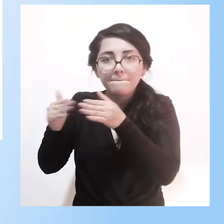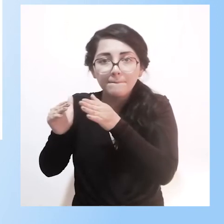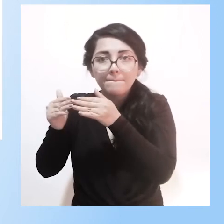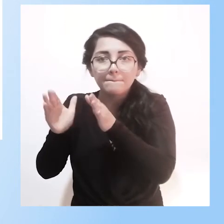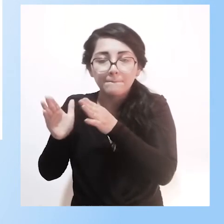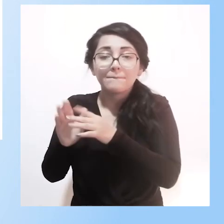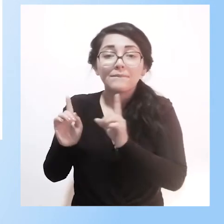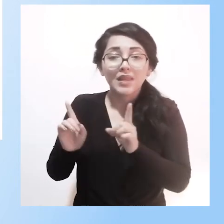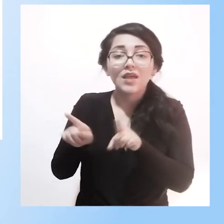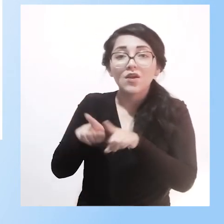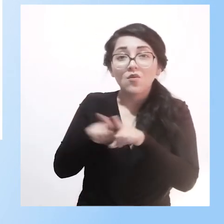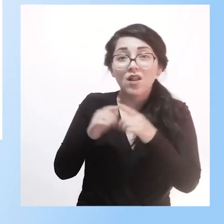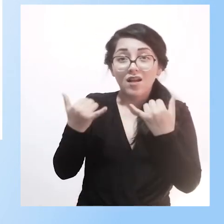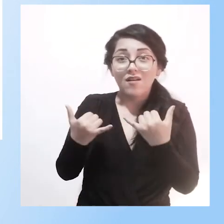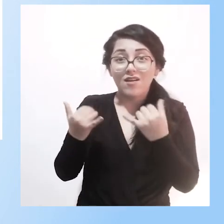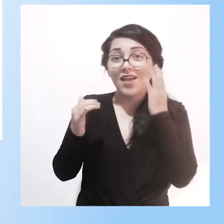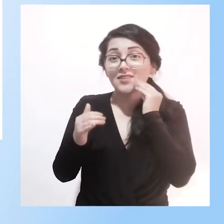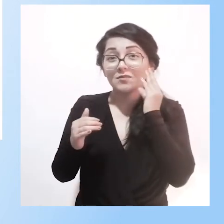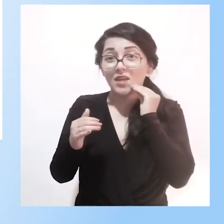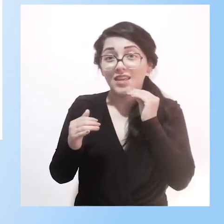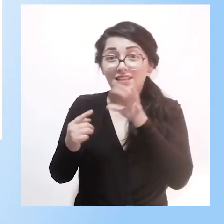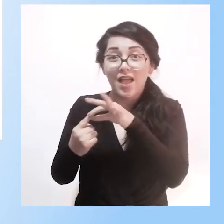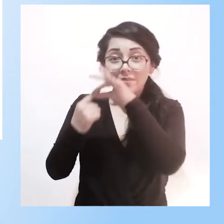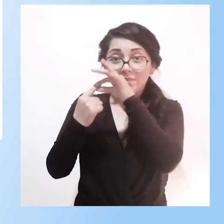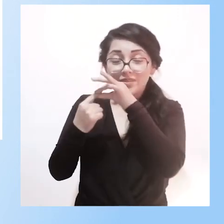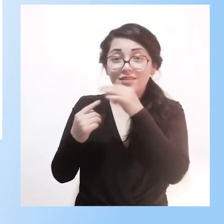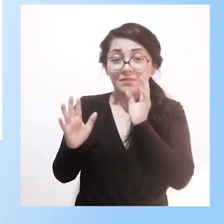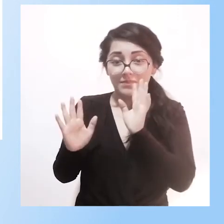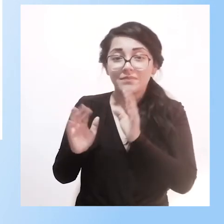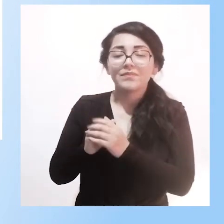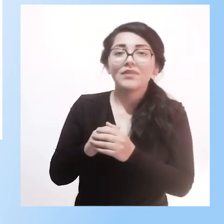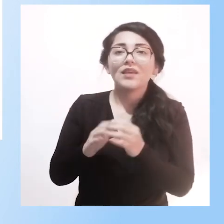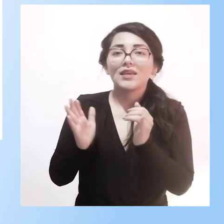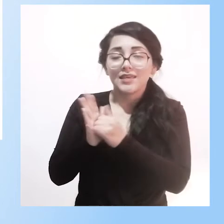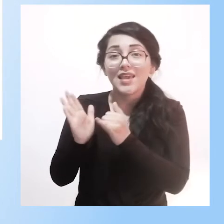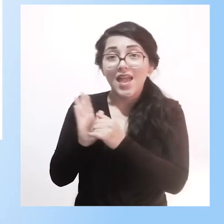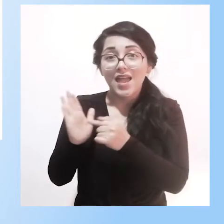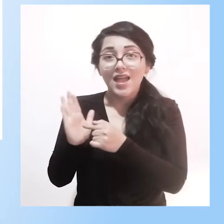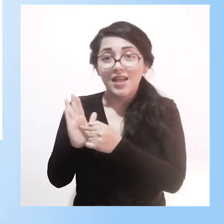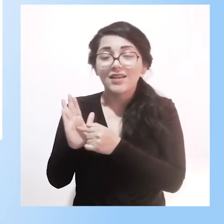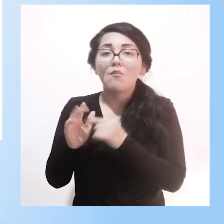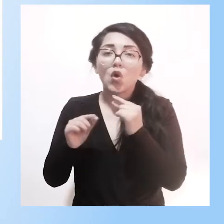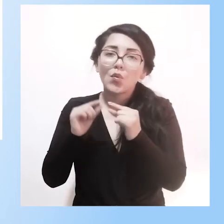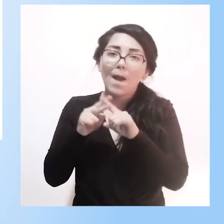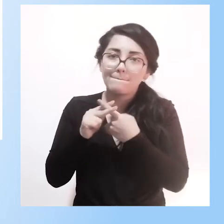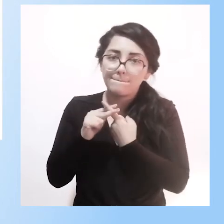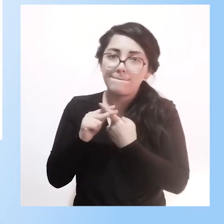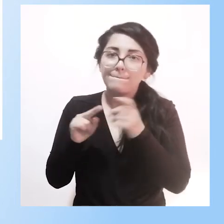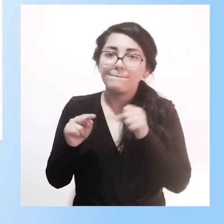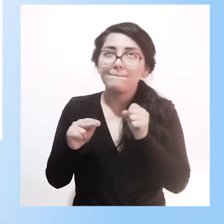ustedes una experiencia muy concreta, que aún está empezando, tiene